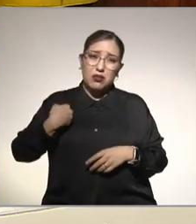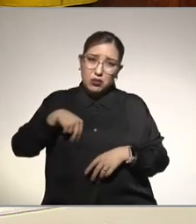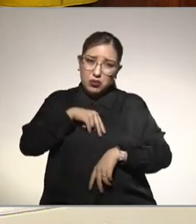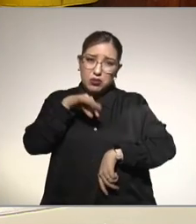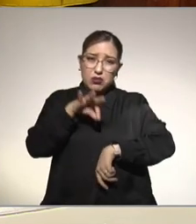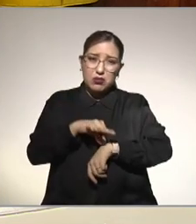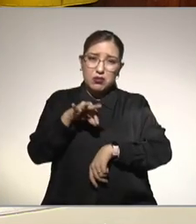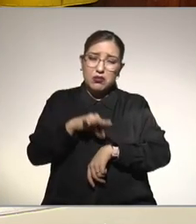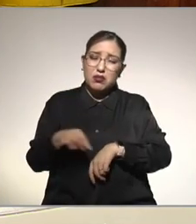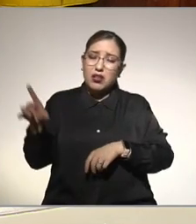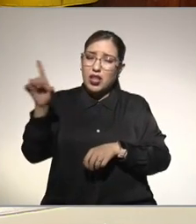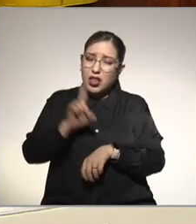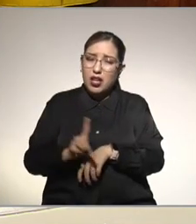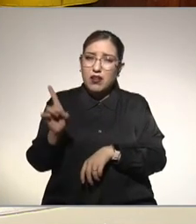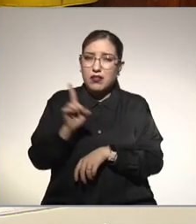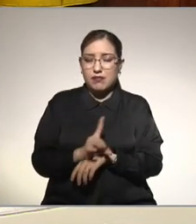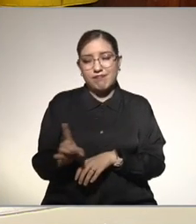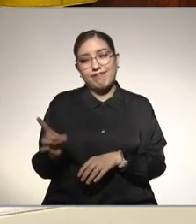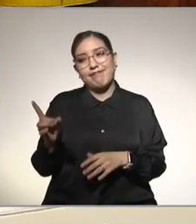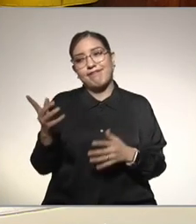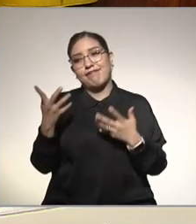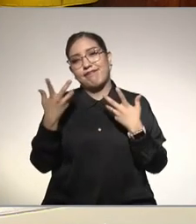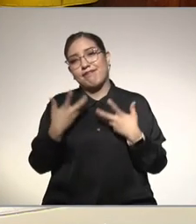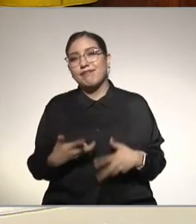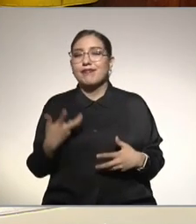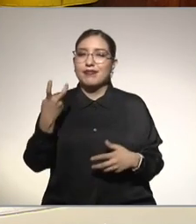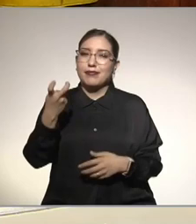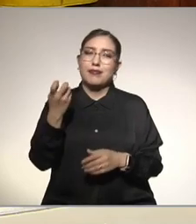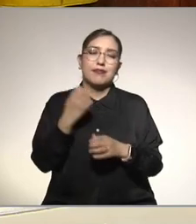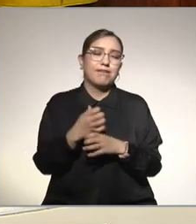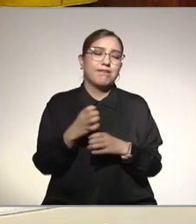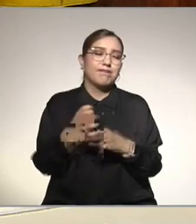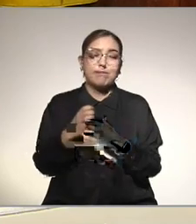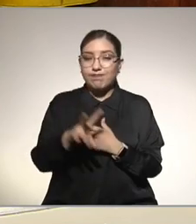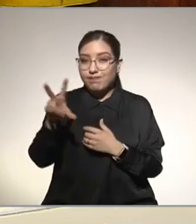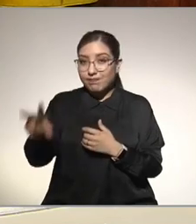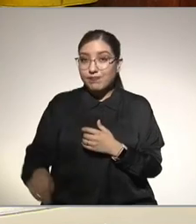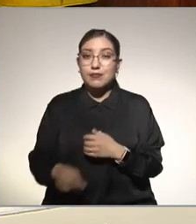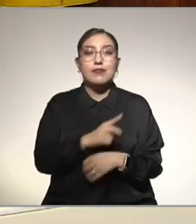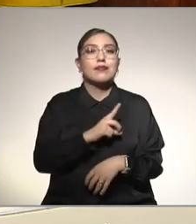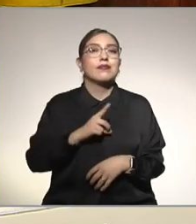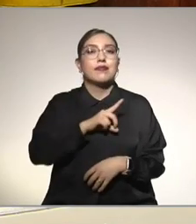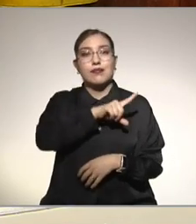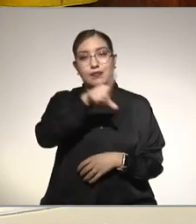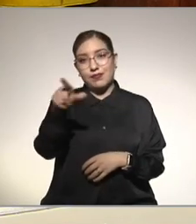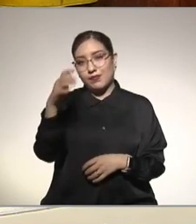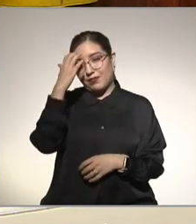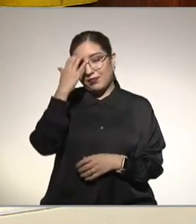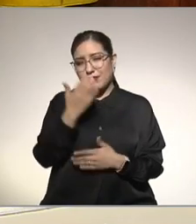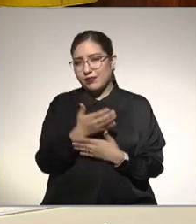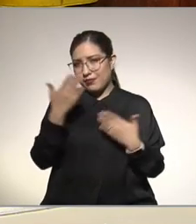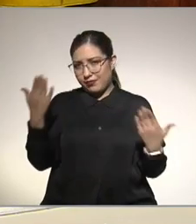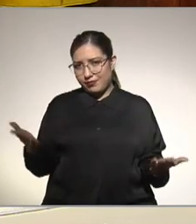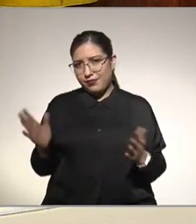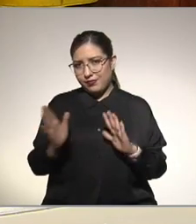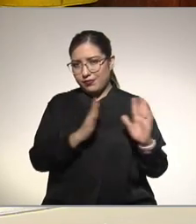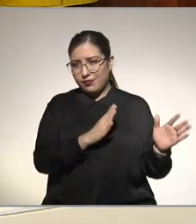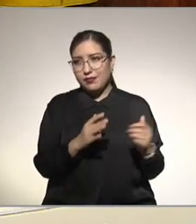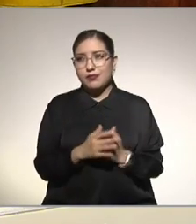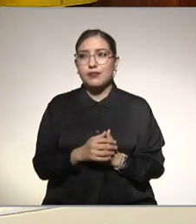y como dice el doctor hemos visto muchas complicaciones secundarias a esto entonces esto es bien importante que lo conozcan ahora hay investigación